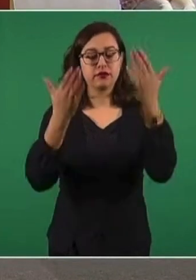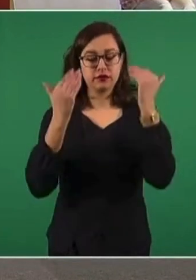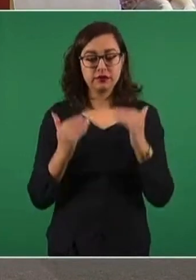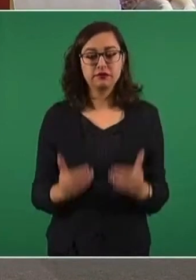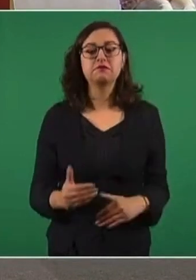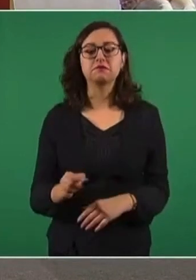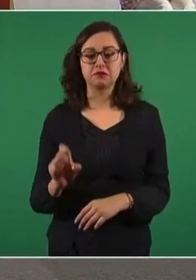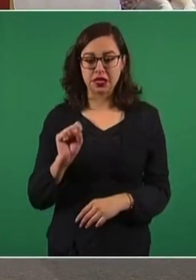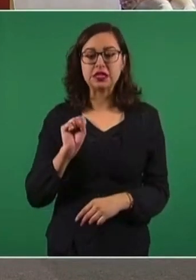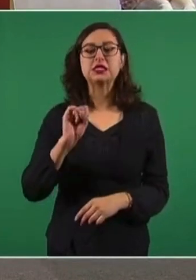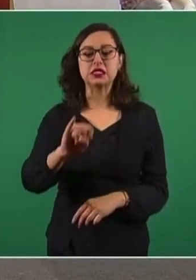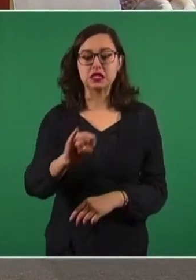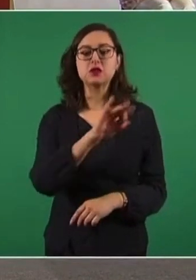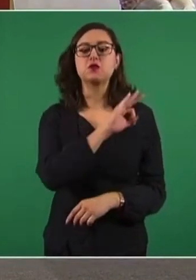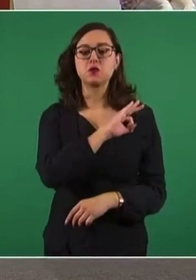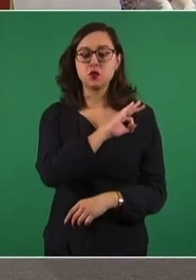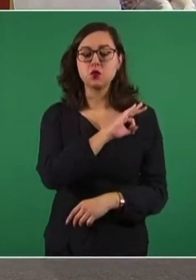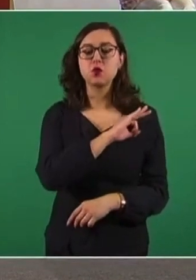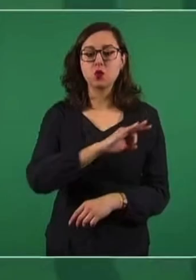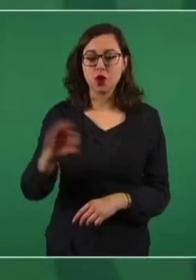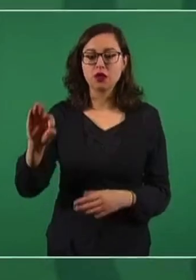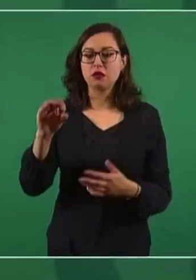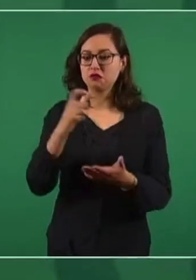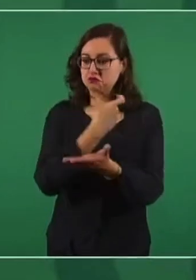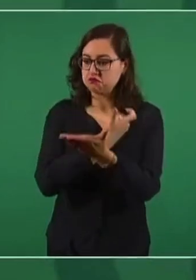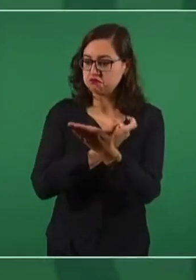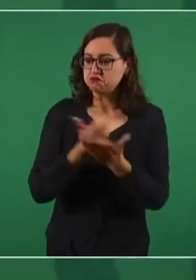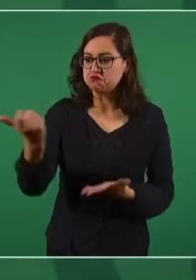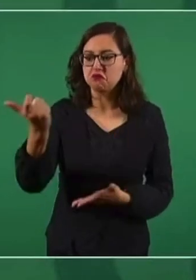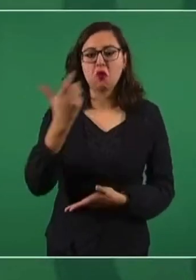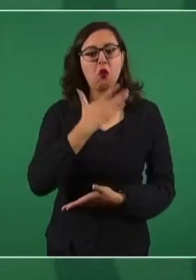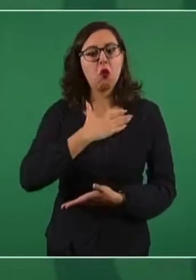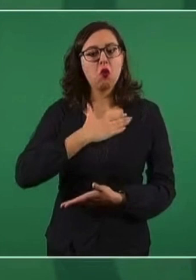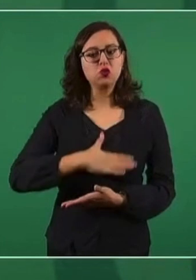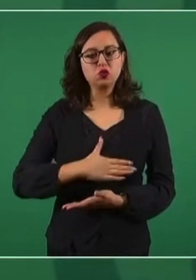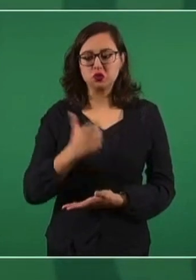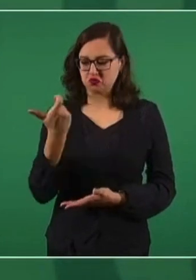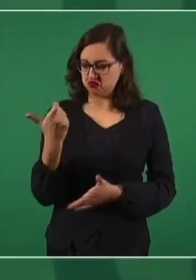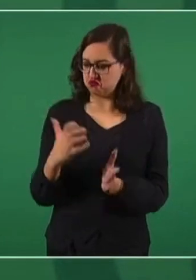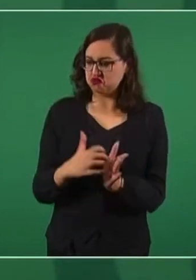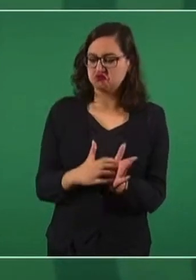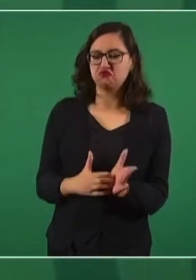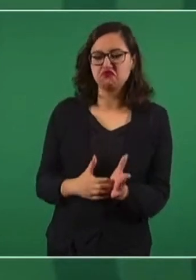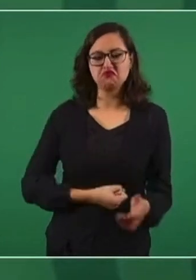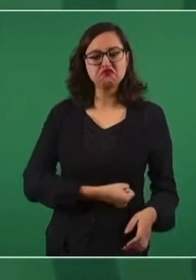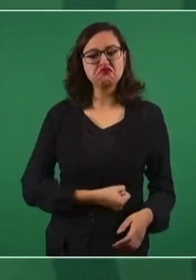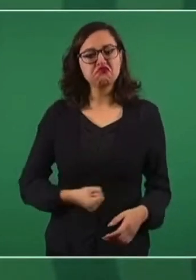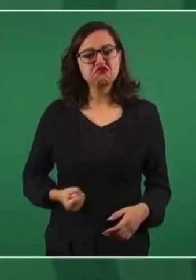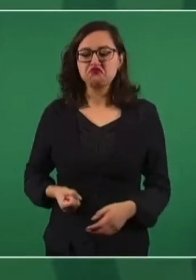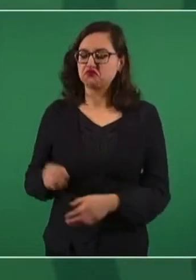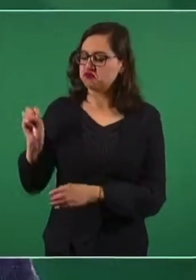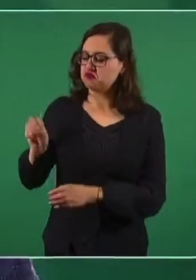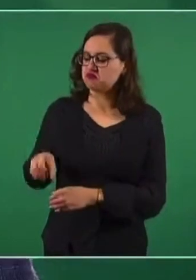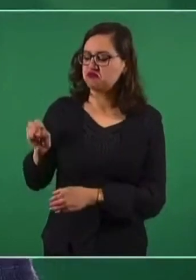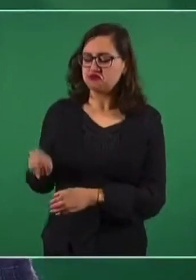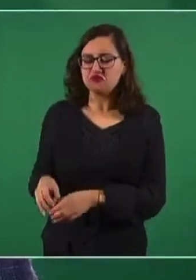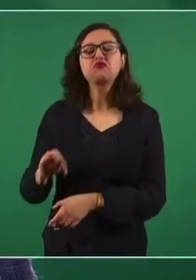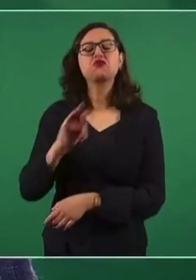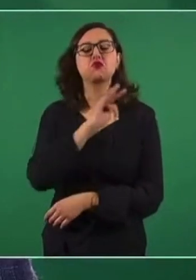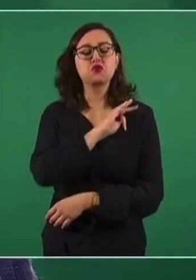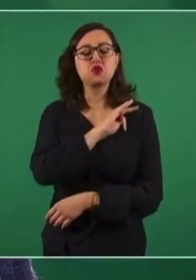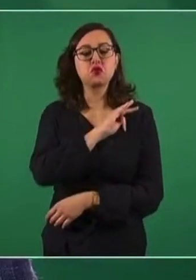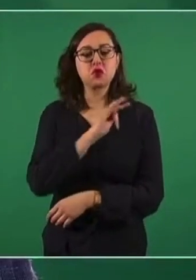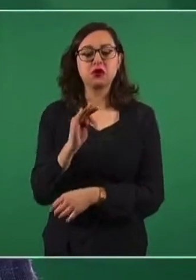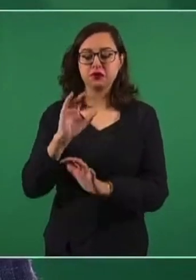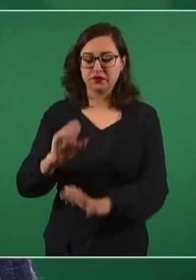sí fue posible comprar sin sobreprecios y con ahorros. El presupuesto para la compra sectorial era